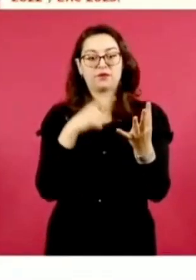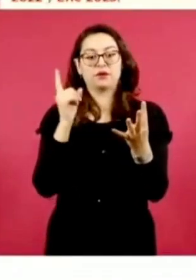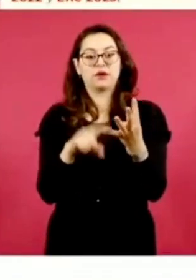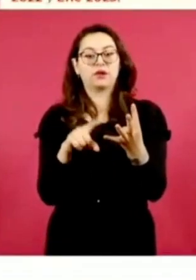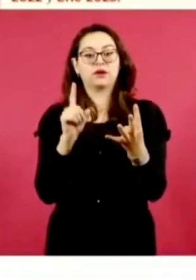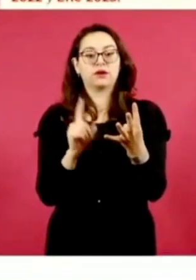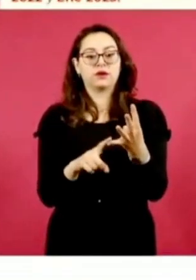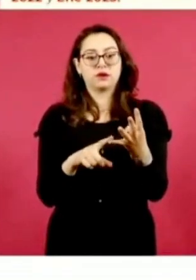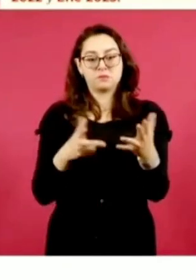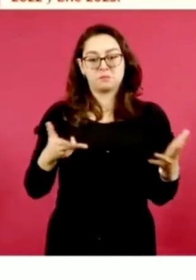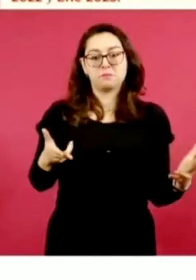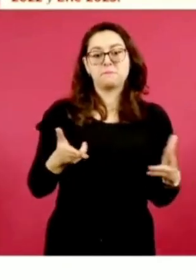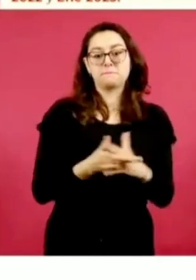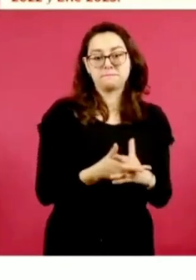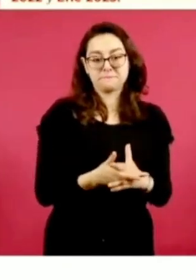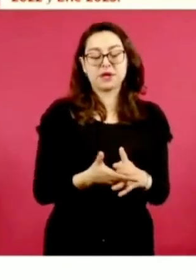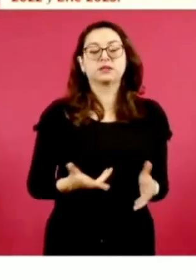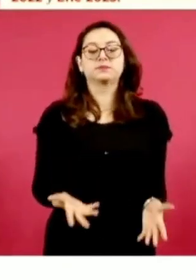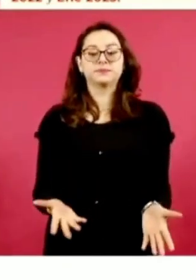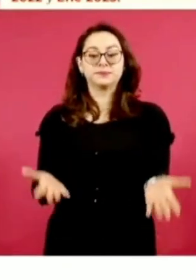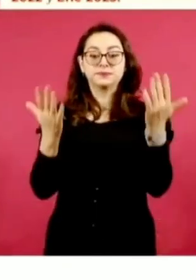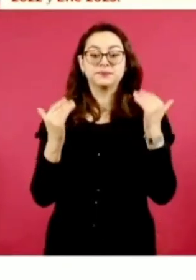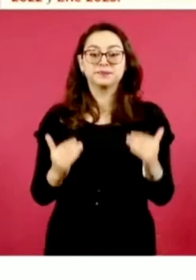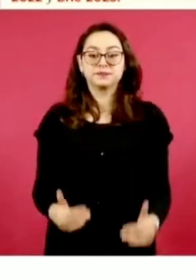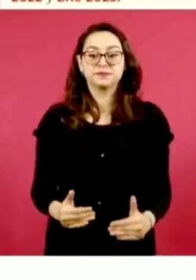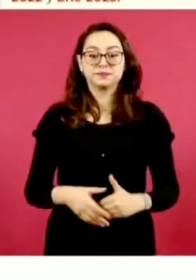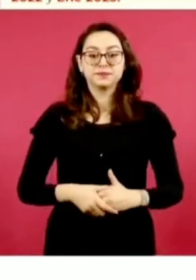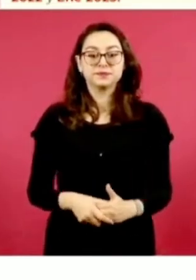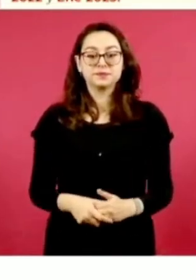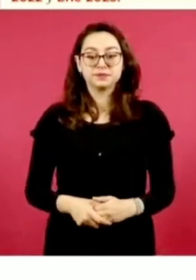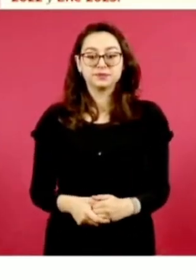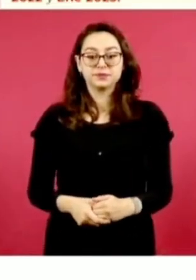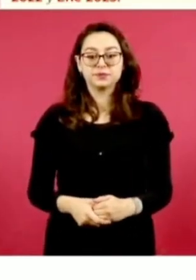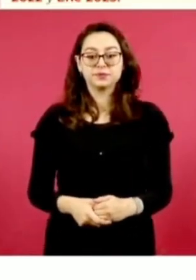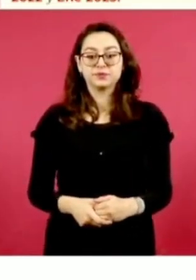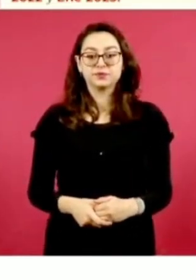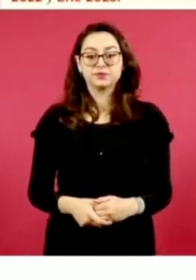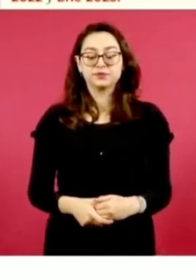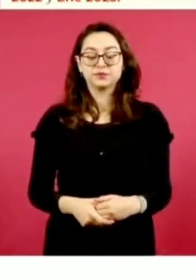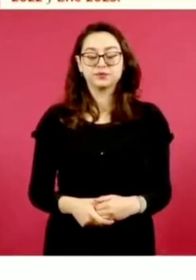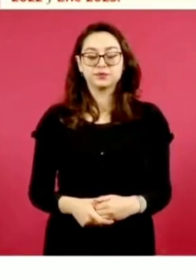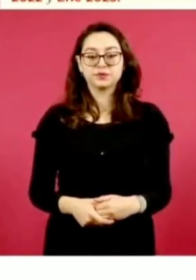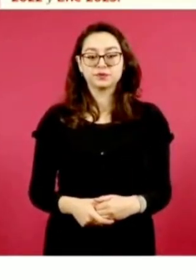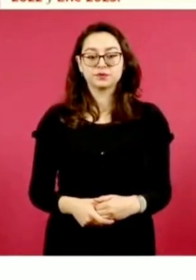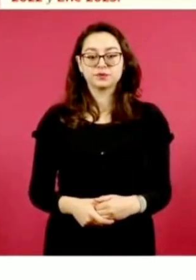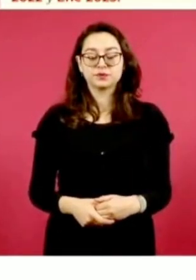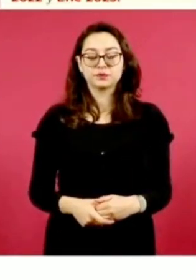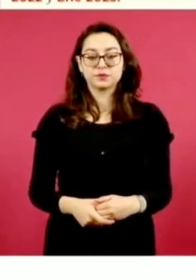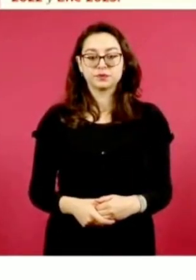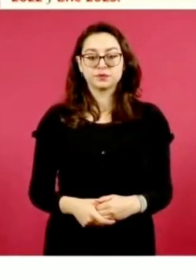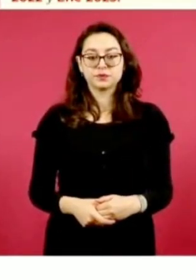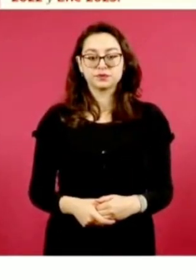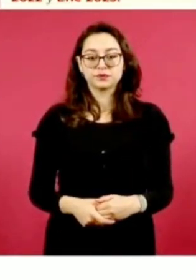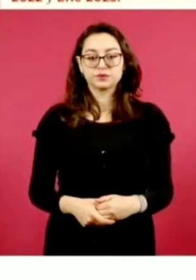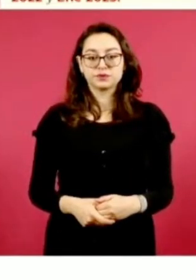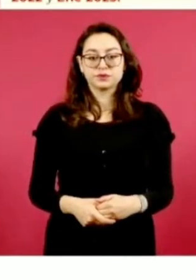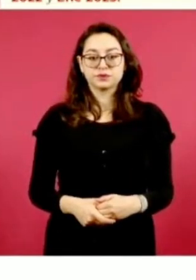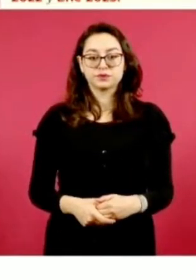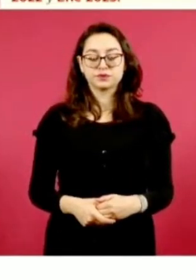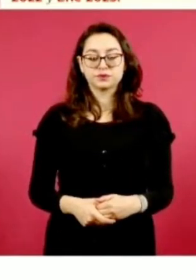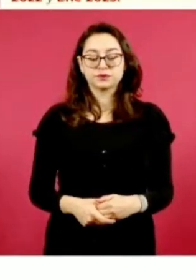homicidio. Adelante. En detenciones, en este periodo tenemos